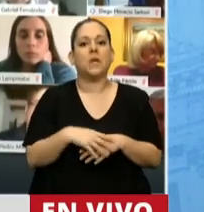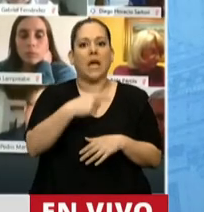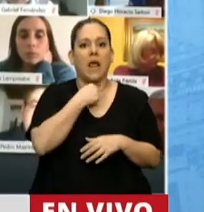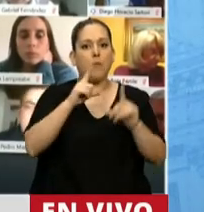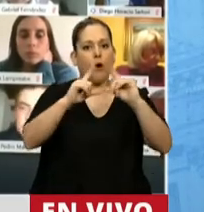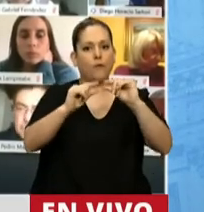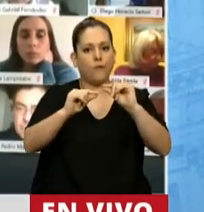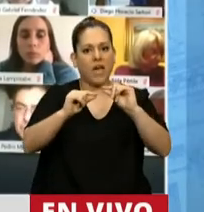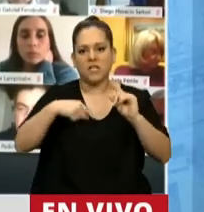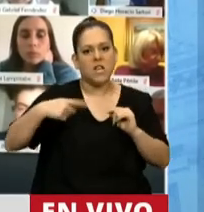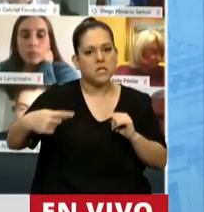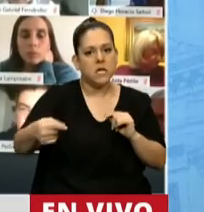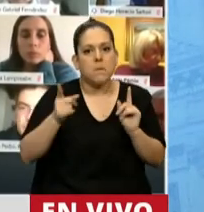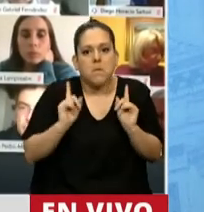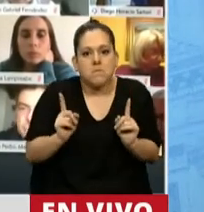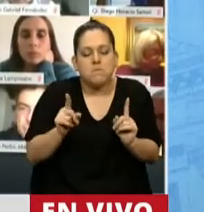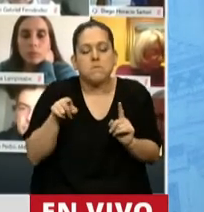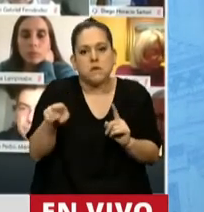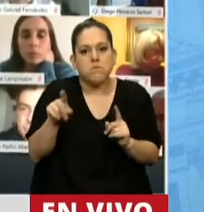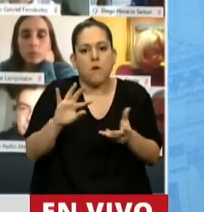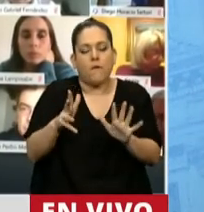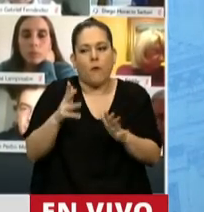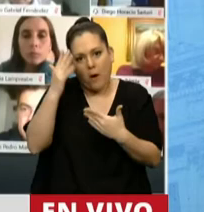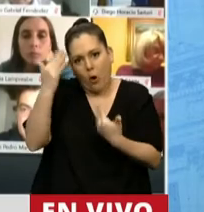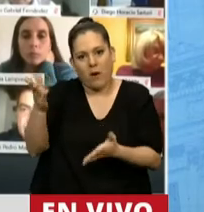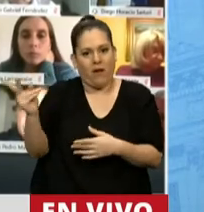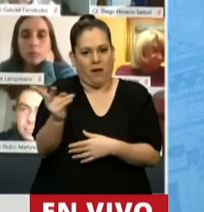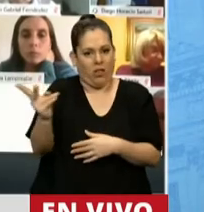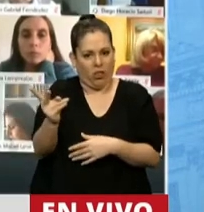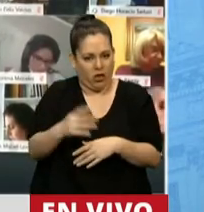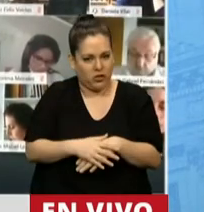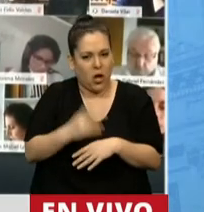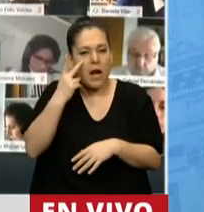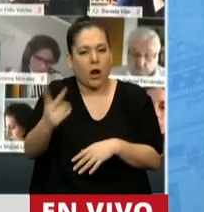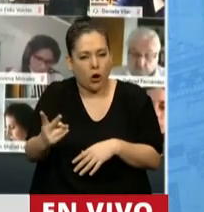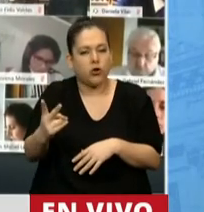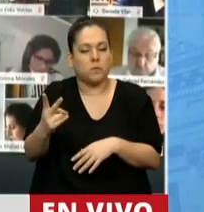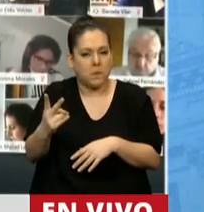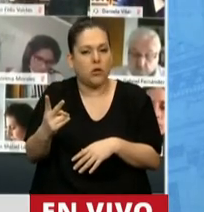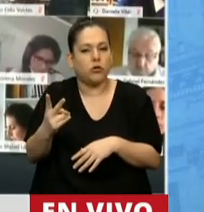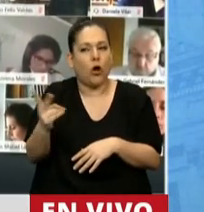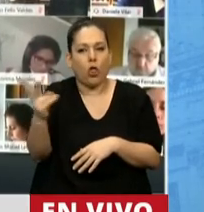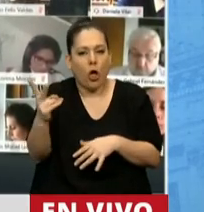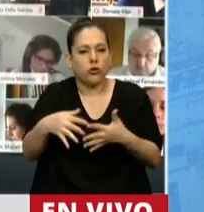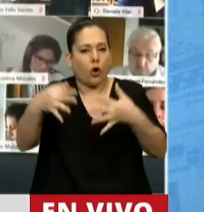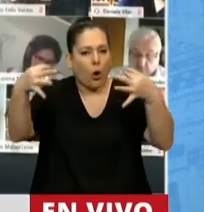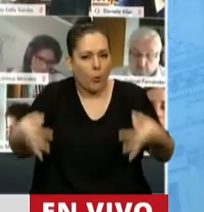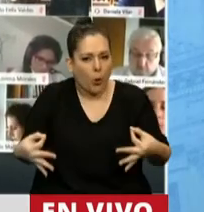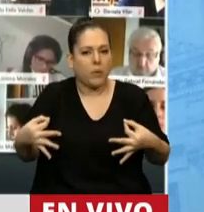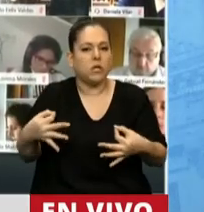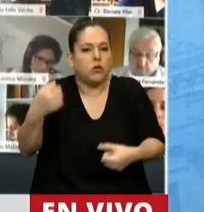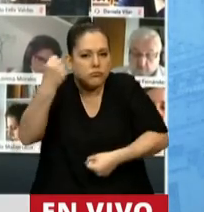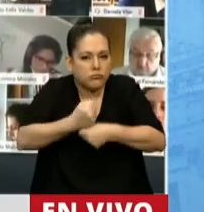y en ese acto de entrega el reconocimiento a ese compromiso con la